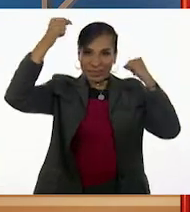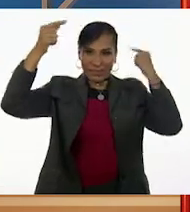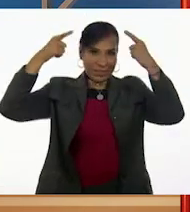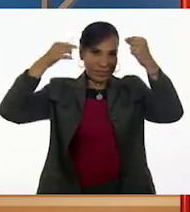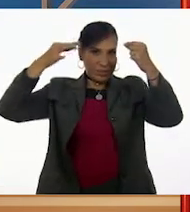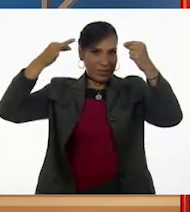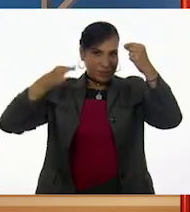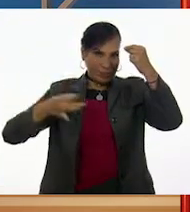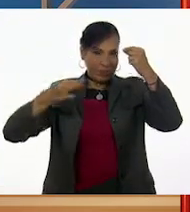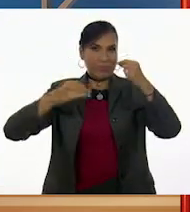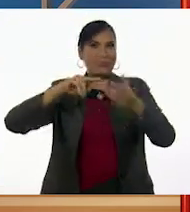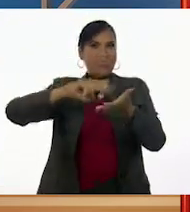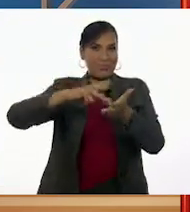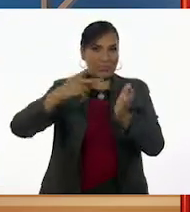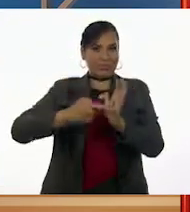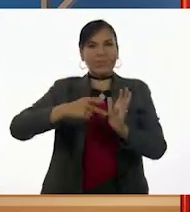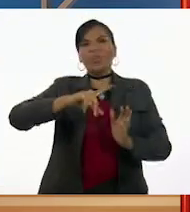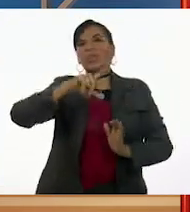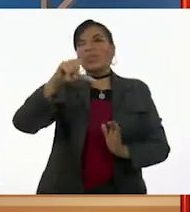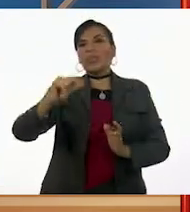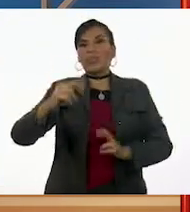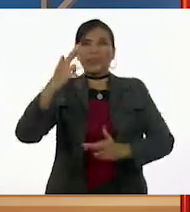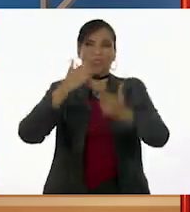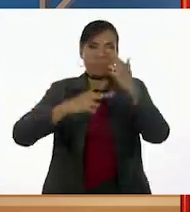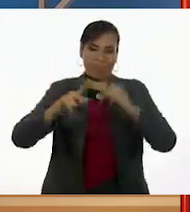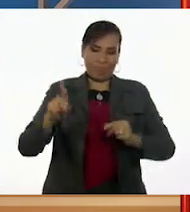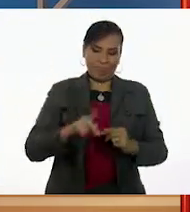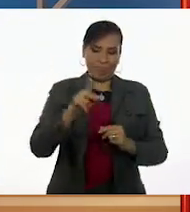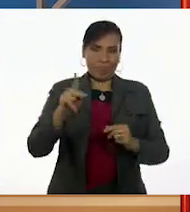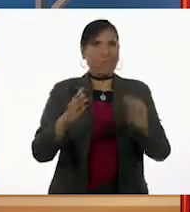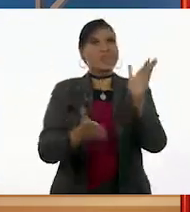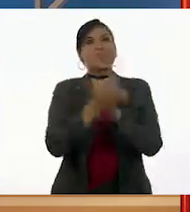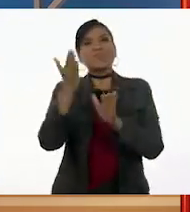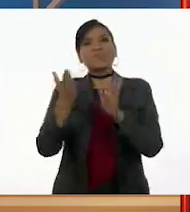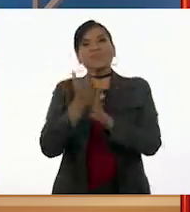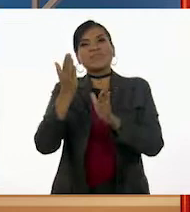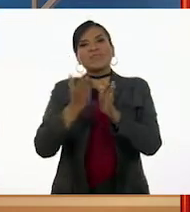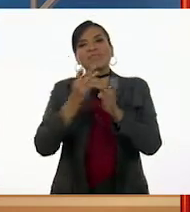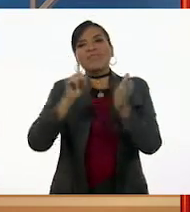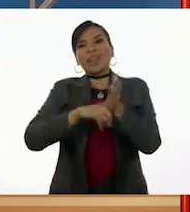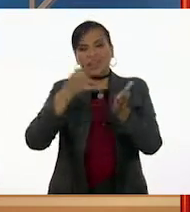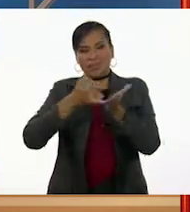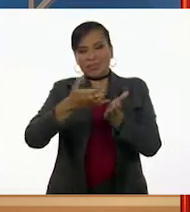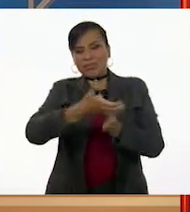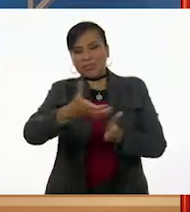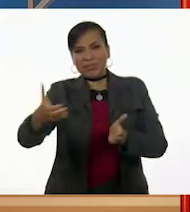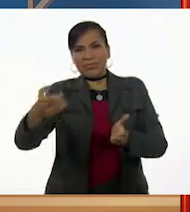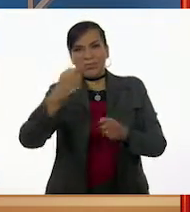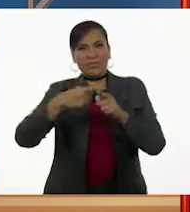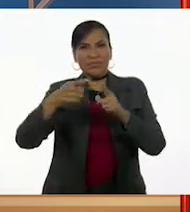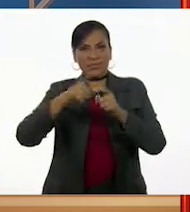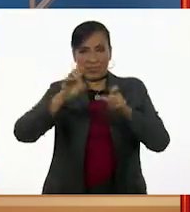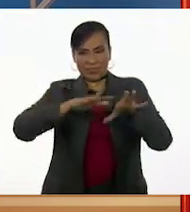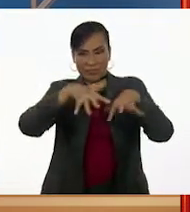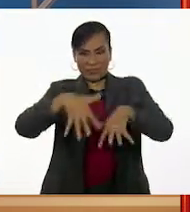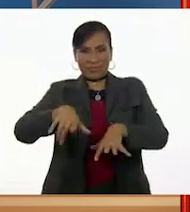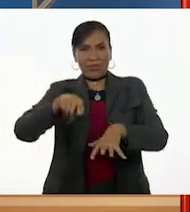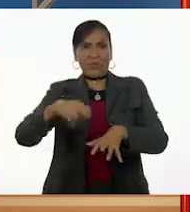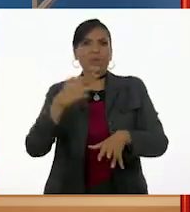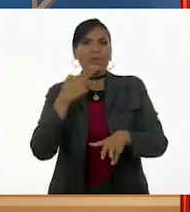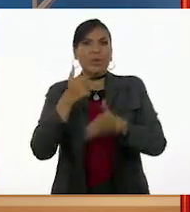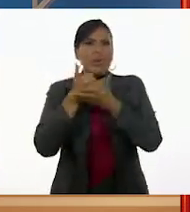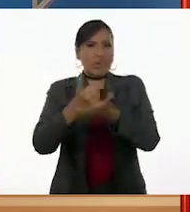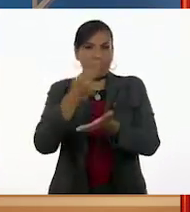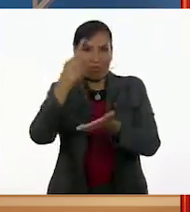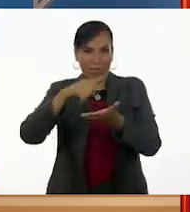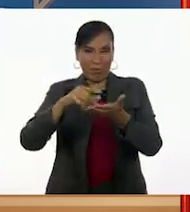ingeniero. Después de ello, regresó a su pueblo a construir un sistema de riego y canales, los cuales ayudarían mucho a